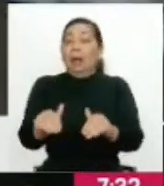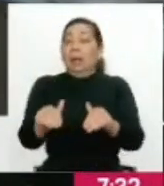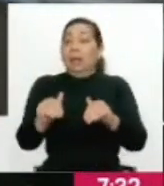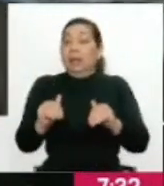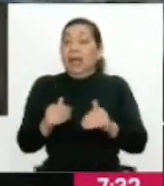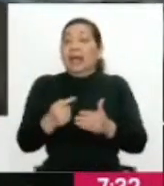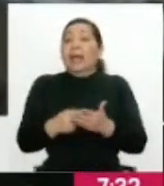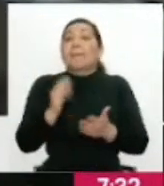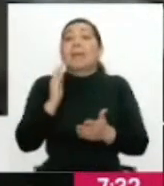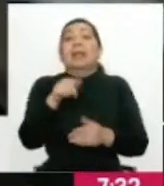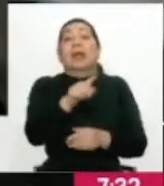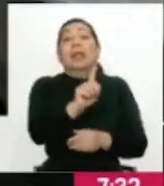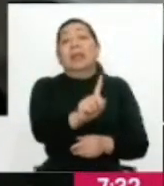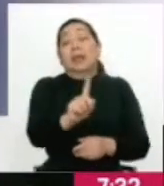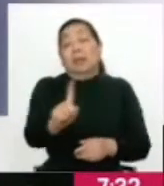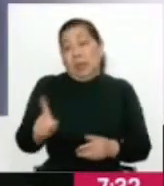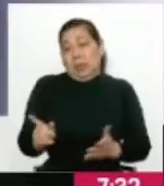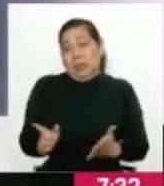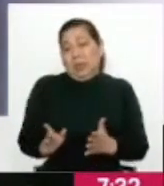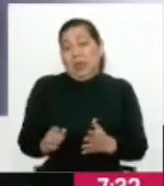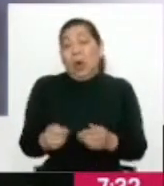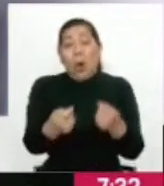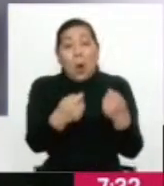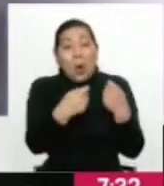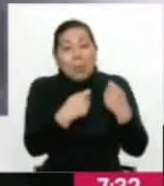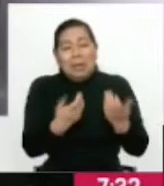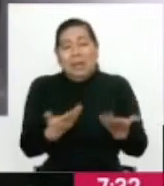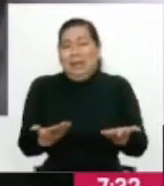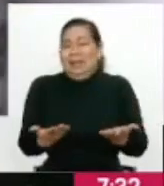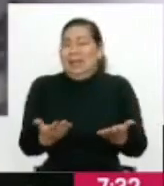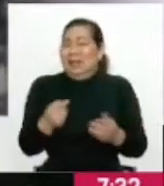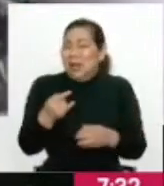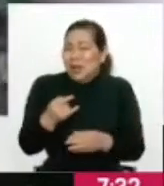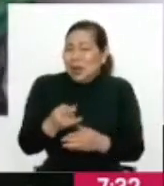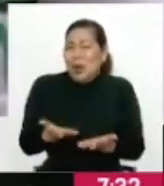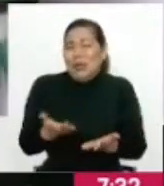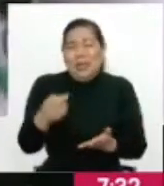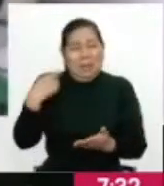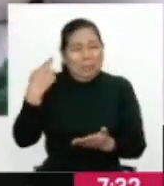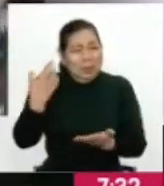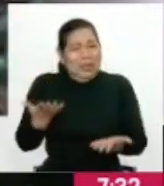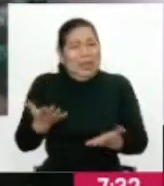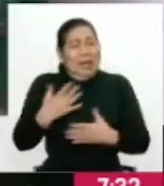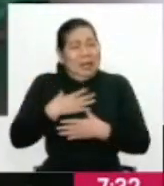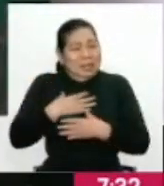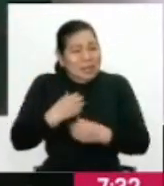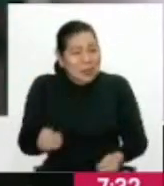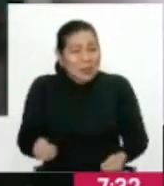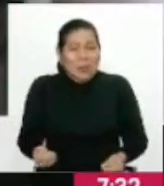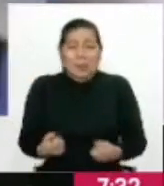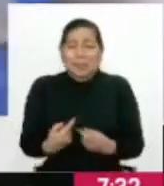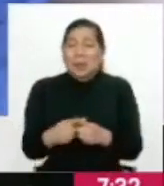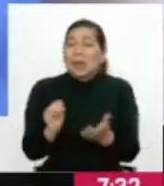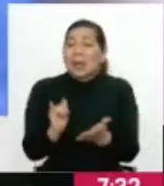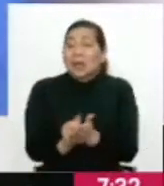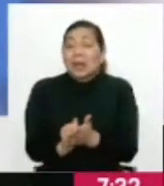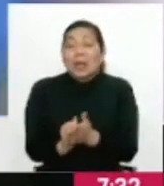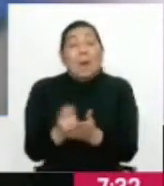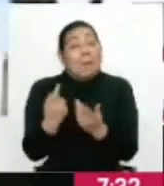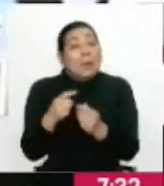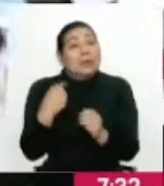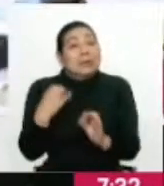tome sus decisiones. Los mandatos obligatorios juegan en contra de las políticas de salud pública porque, al ser